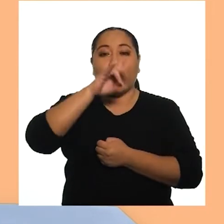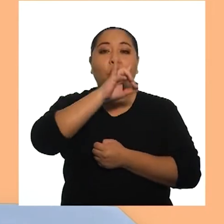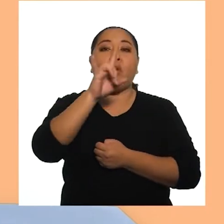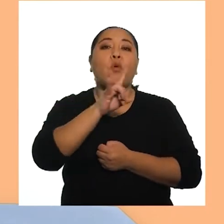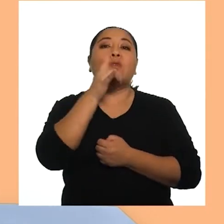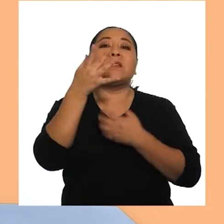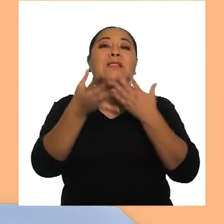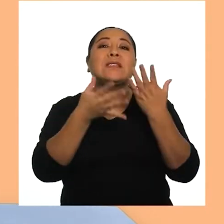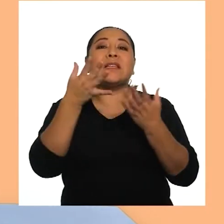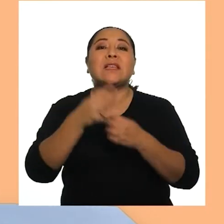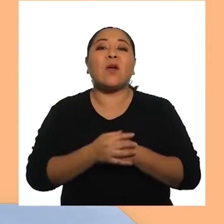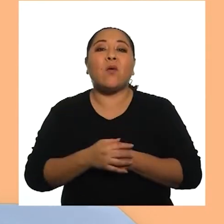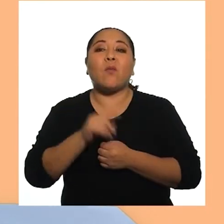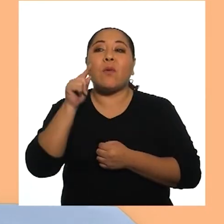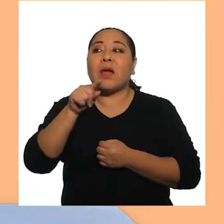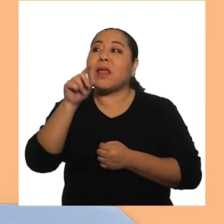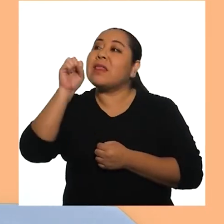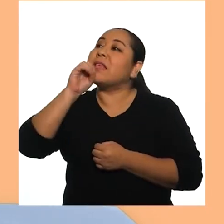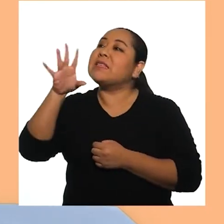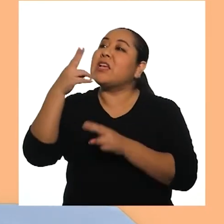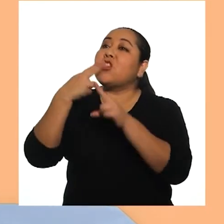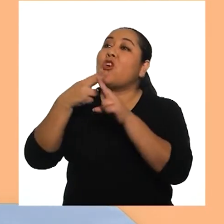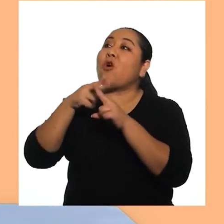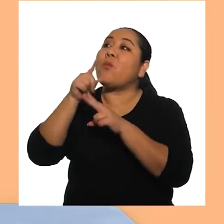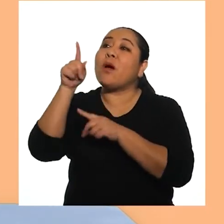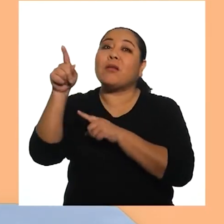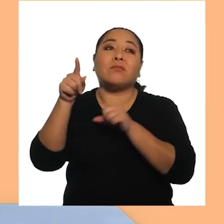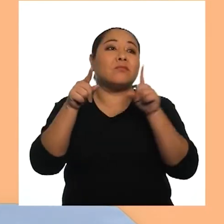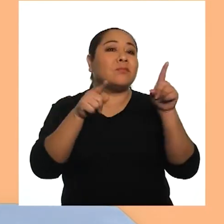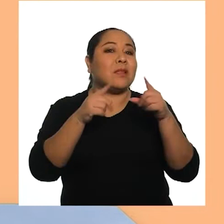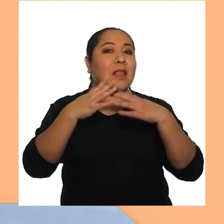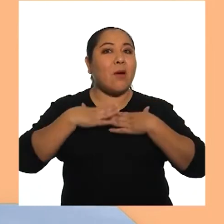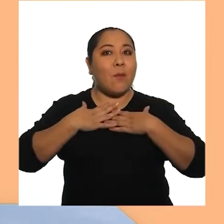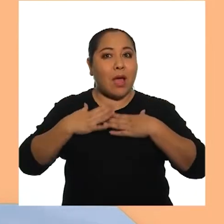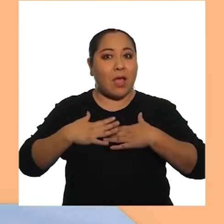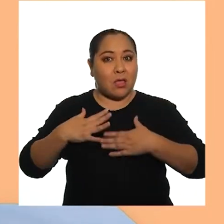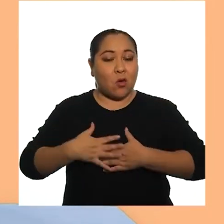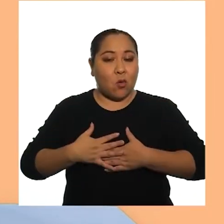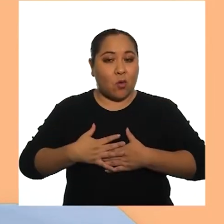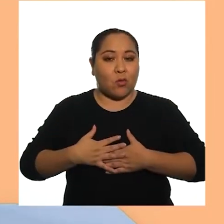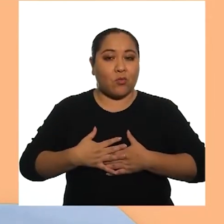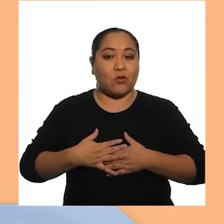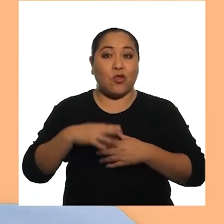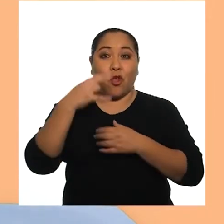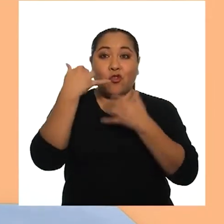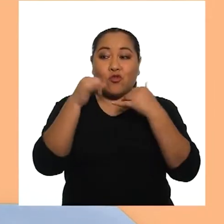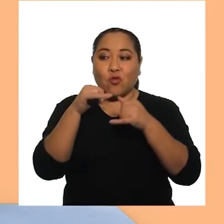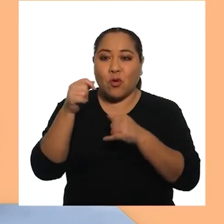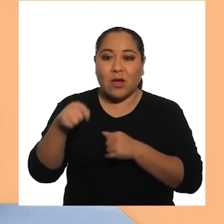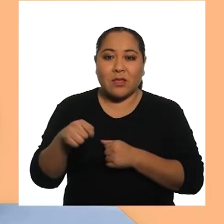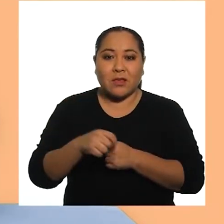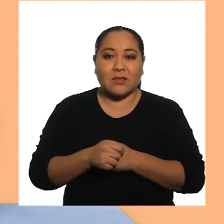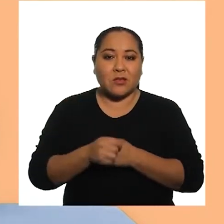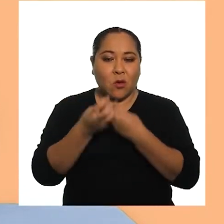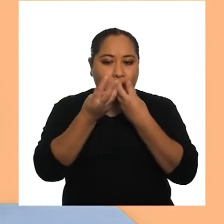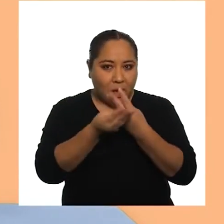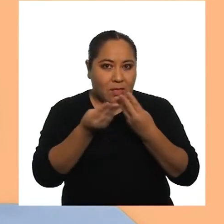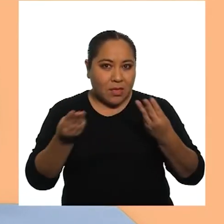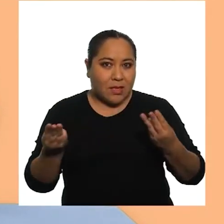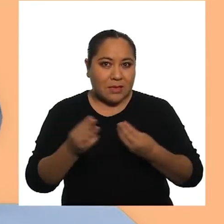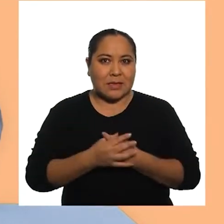Utiliza señas para nombrar a los integrantes de la familia Las partes del cuerpo Los juguetes,